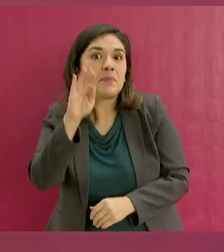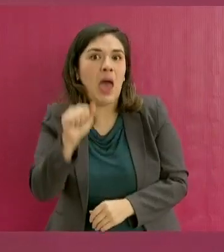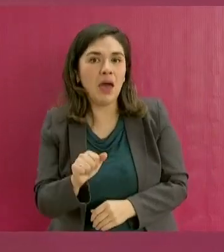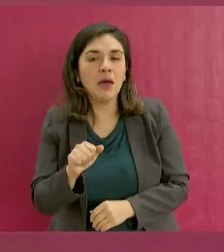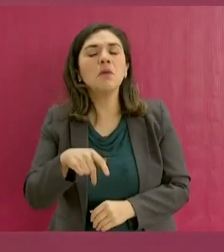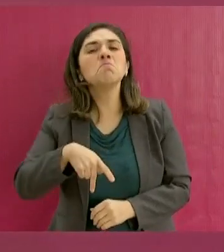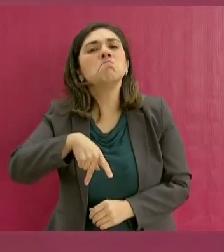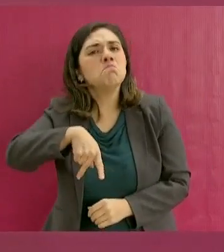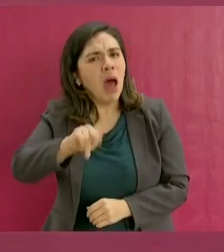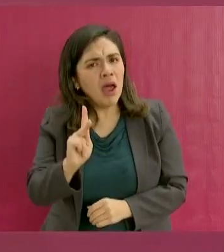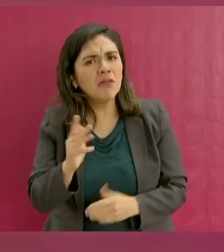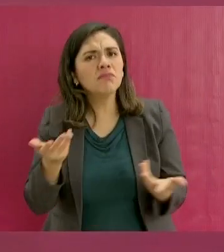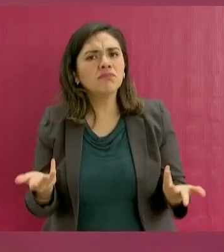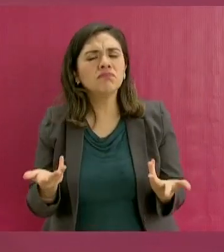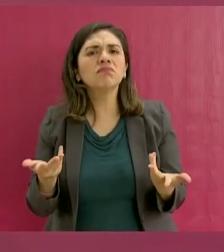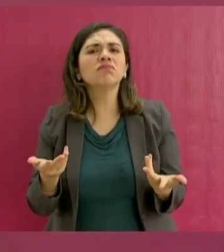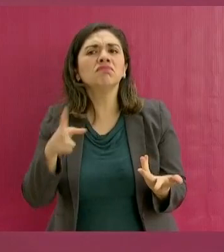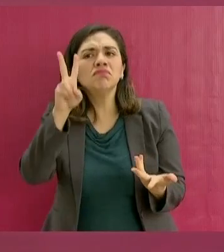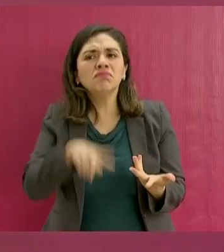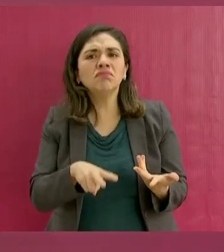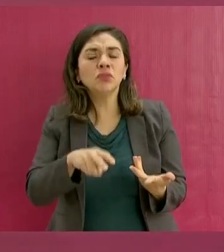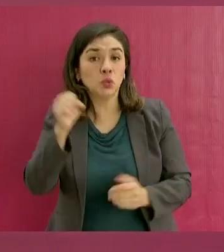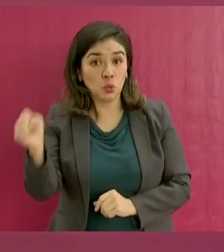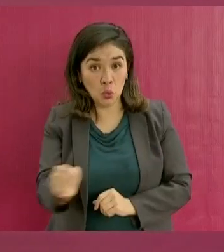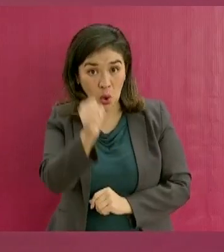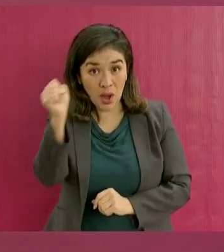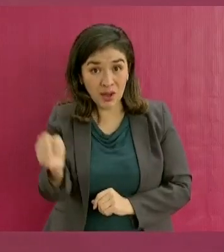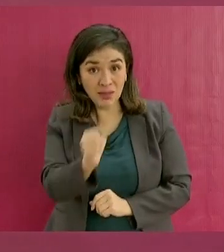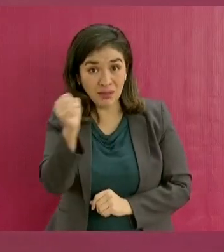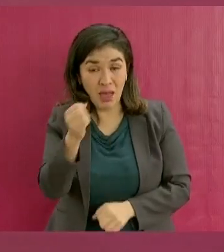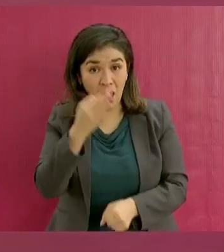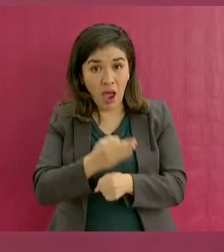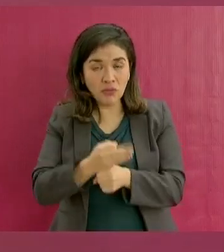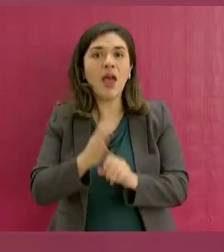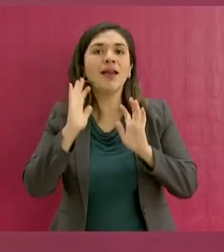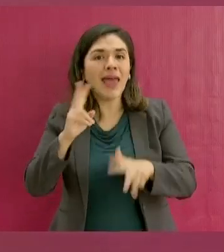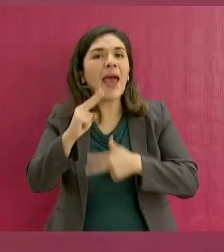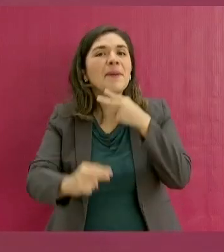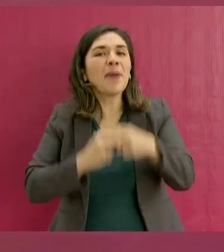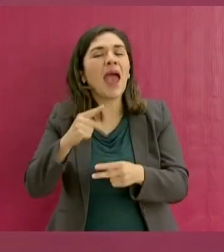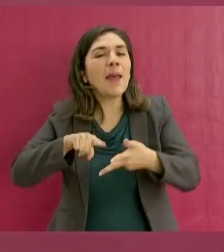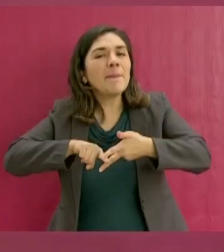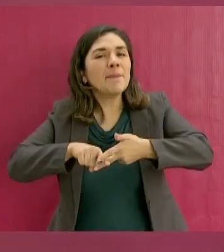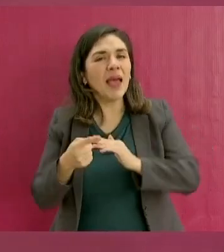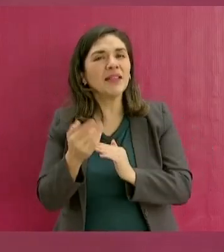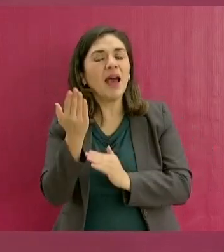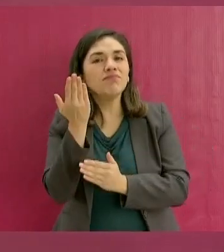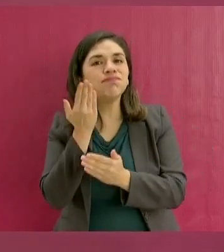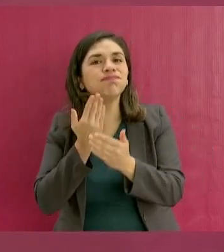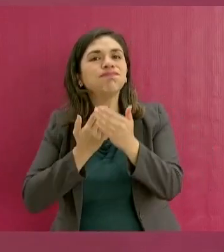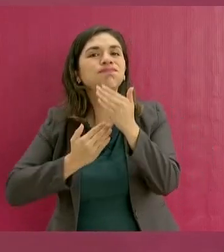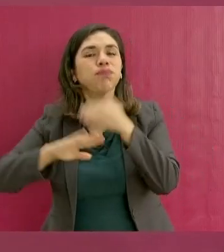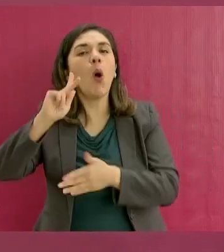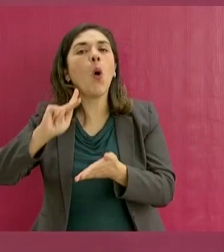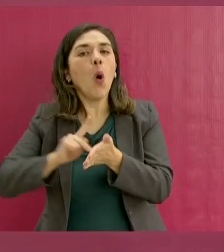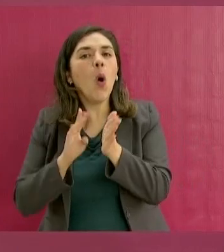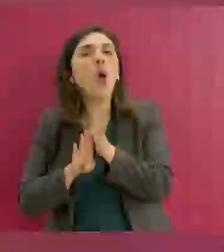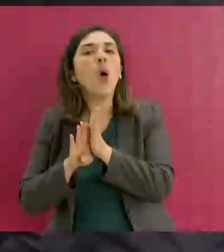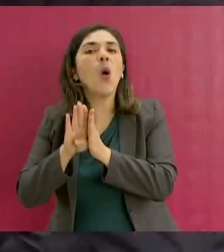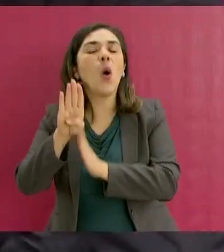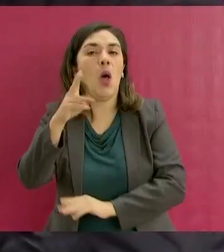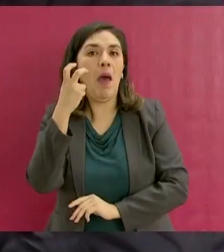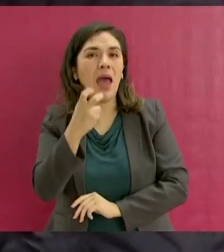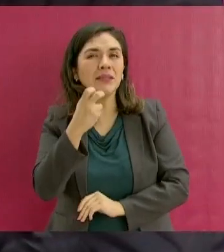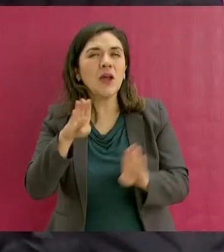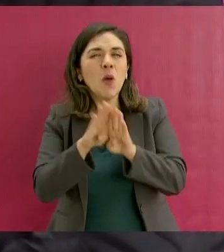pero afortunadamente ya vamos saliendo de